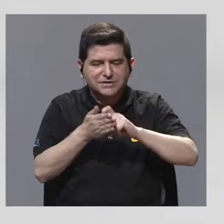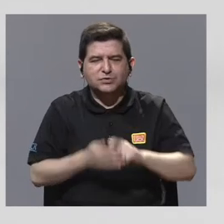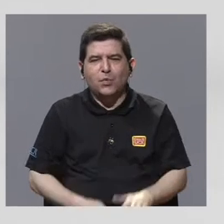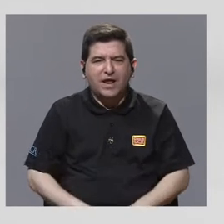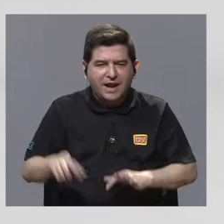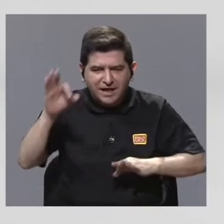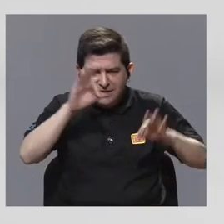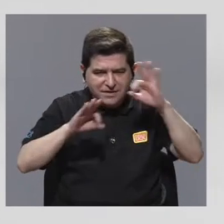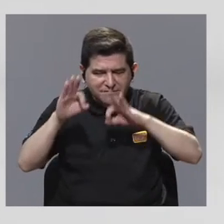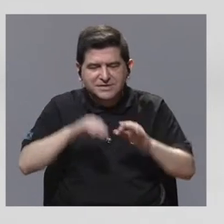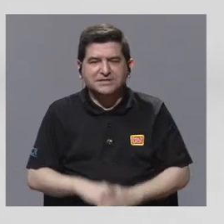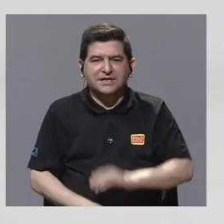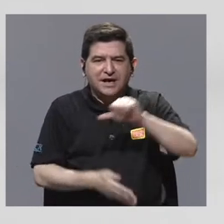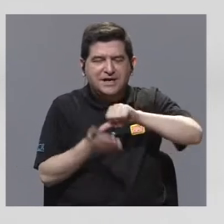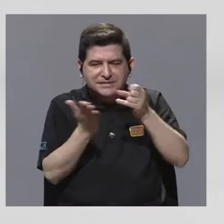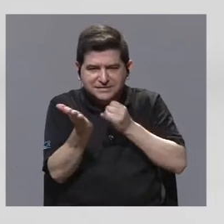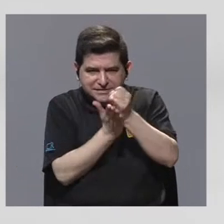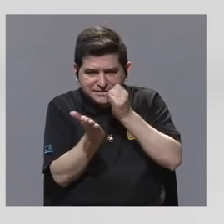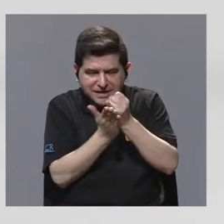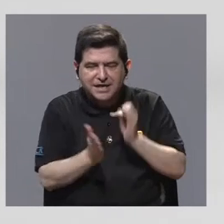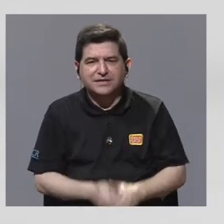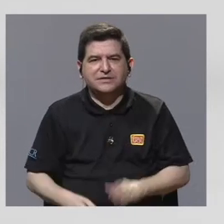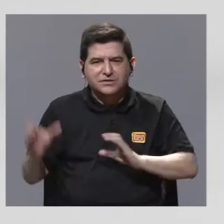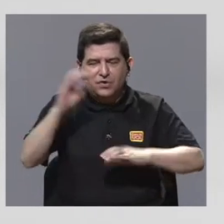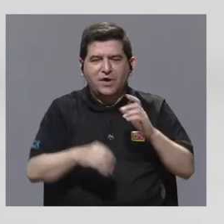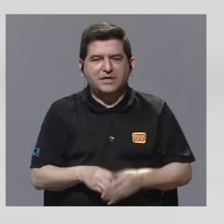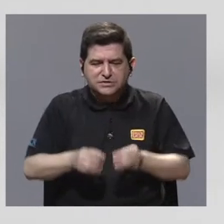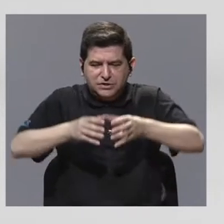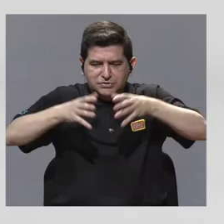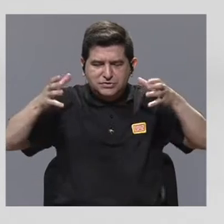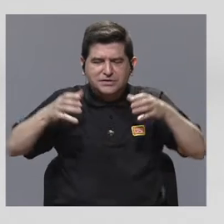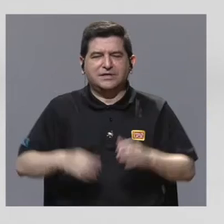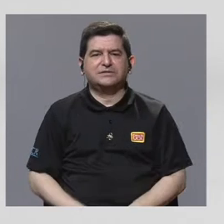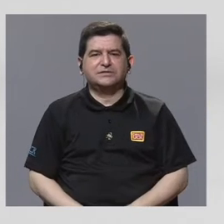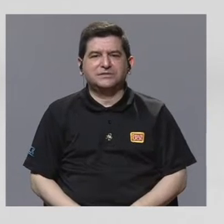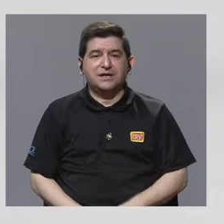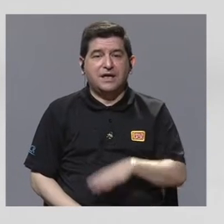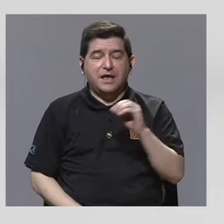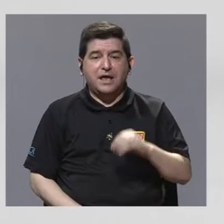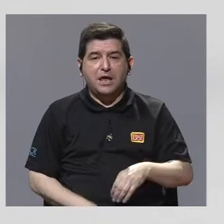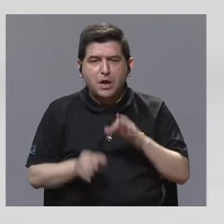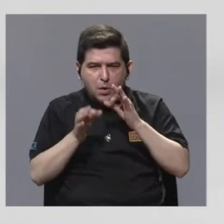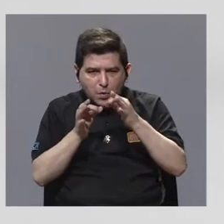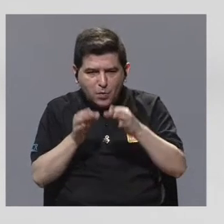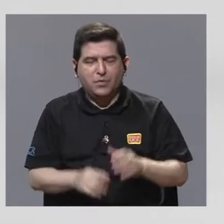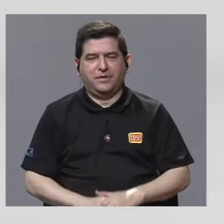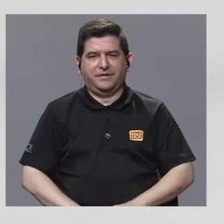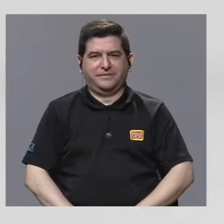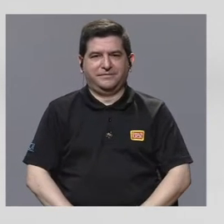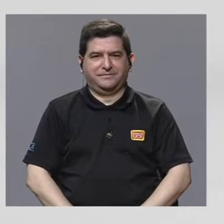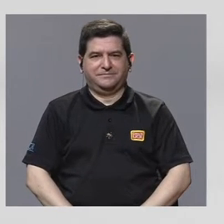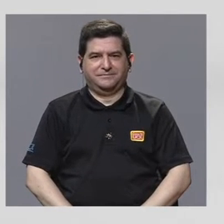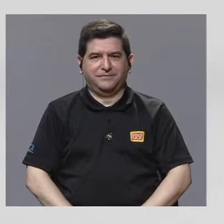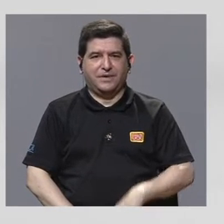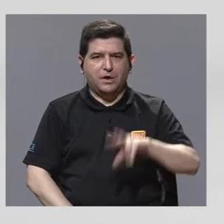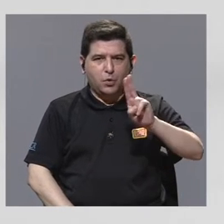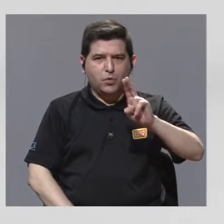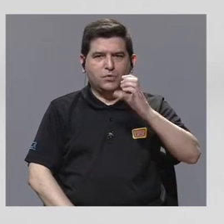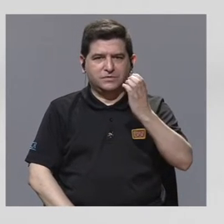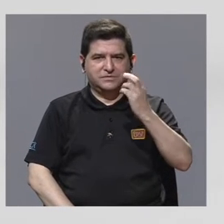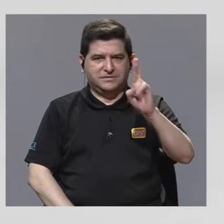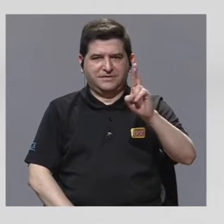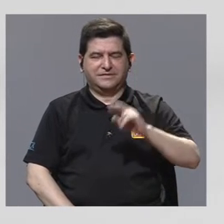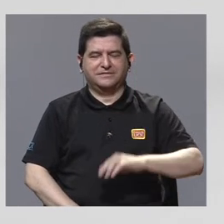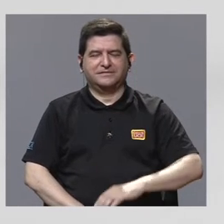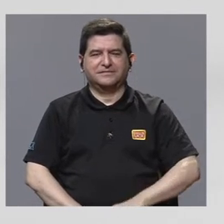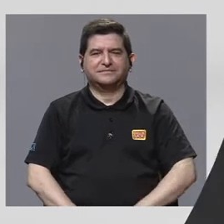Física y del Centro de Investigación en Ciencias Atómicas, Nucleares y Moleculares, CICANUM, de la Universidad de